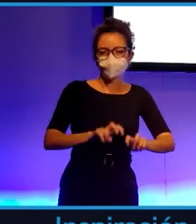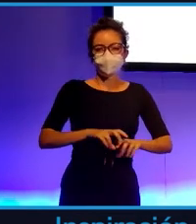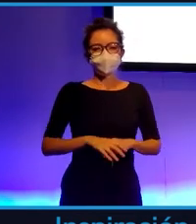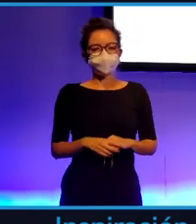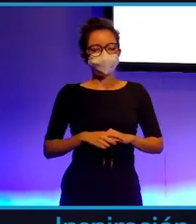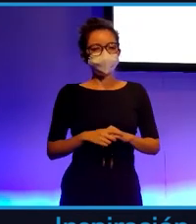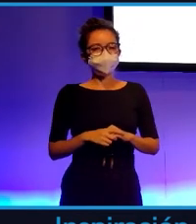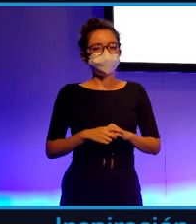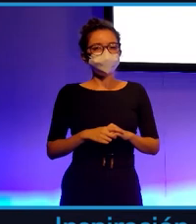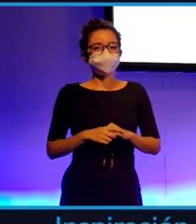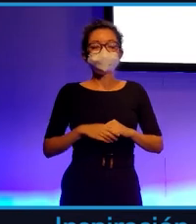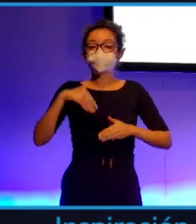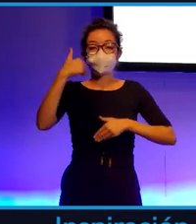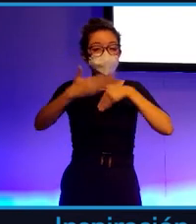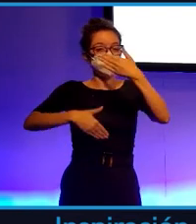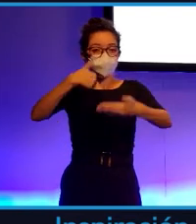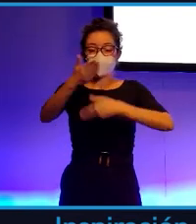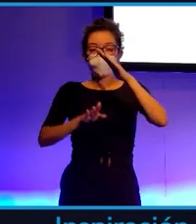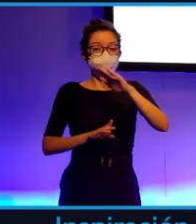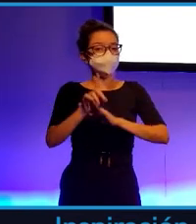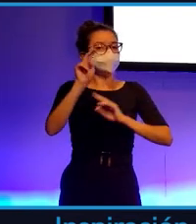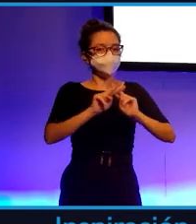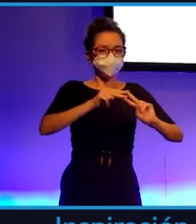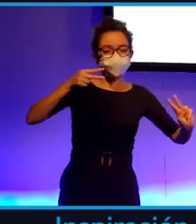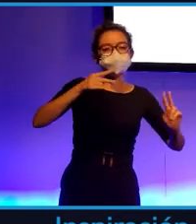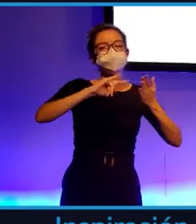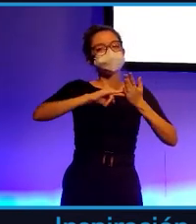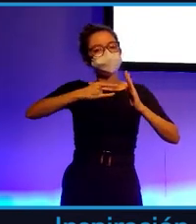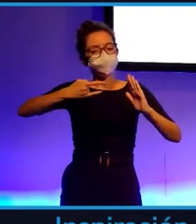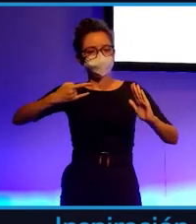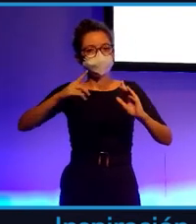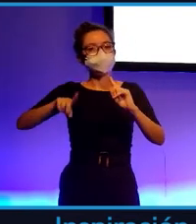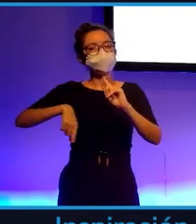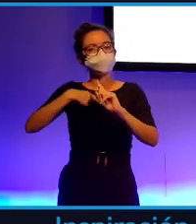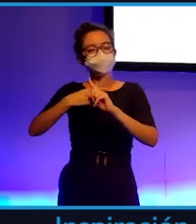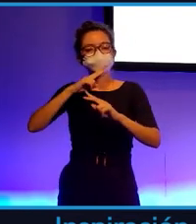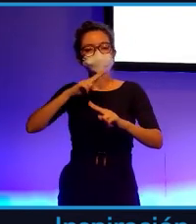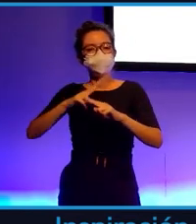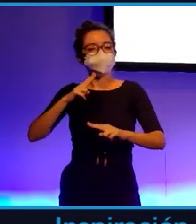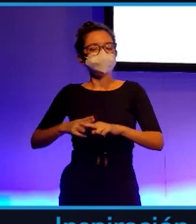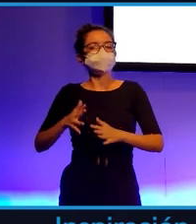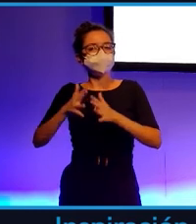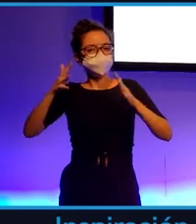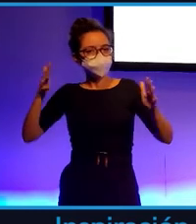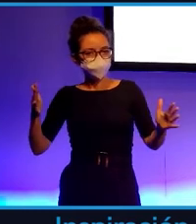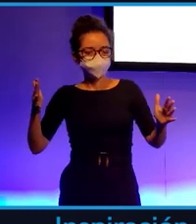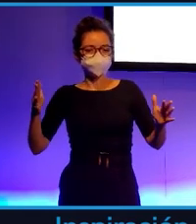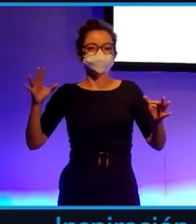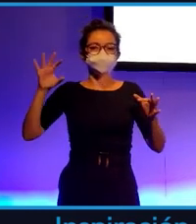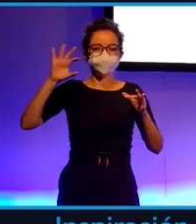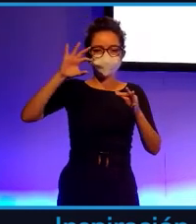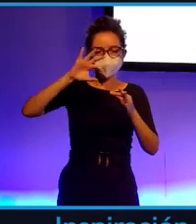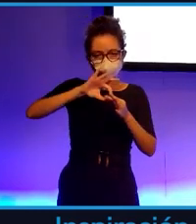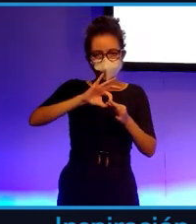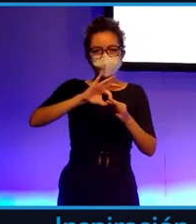Los avances en genética y tecnología y la aplicación del Big Data mediante estrategias de Machine Learning han